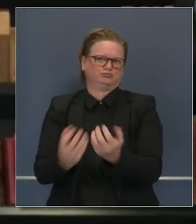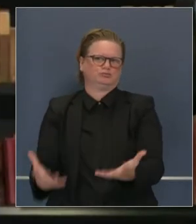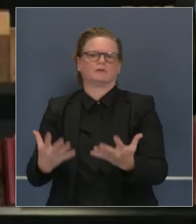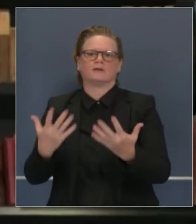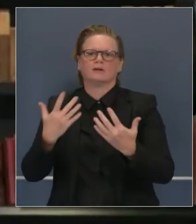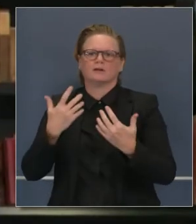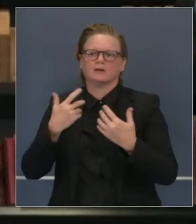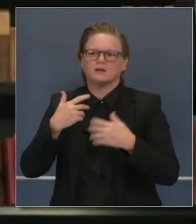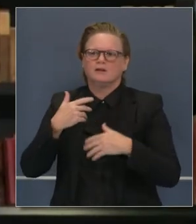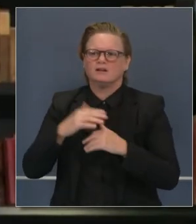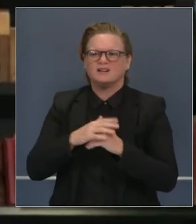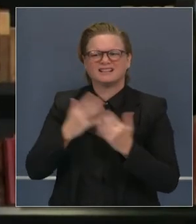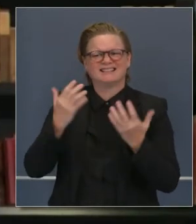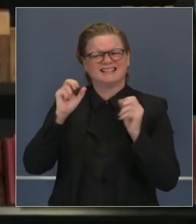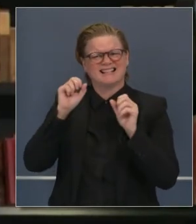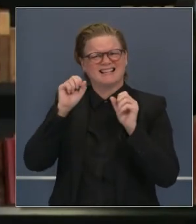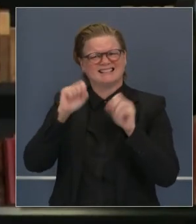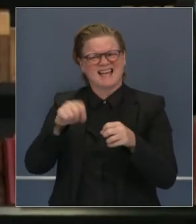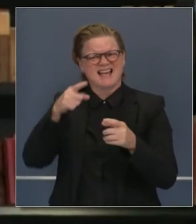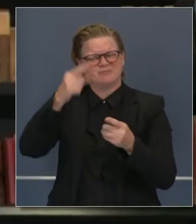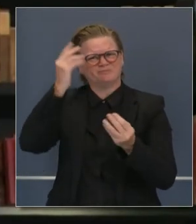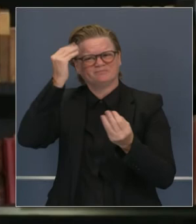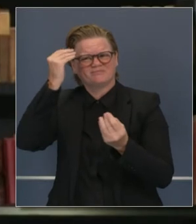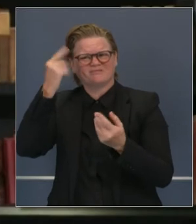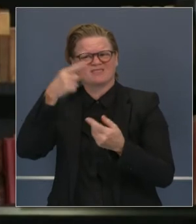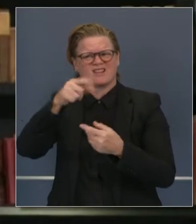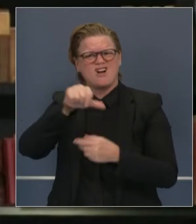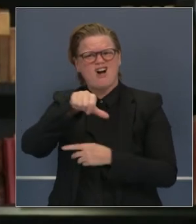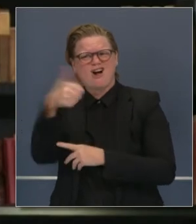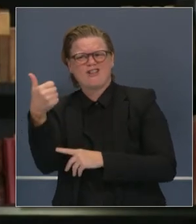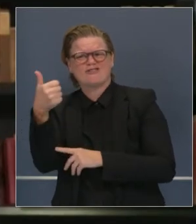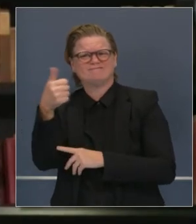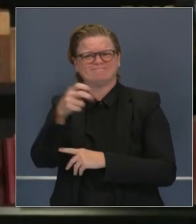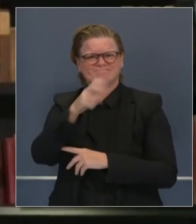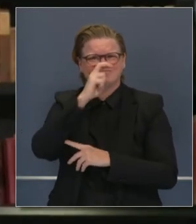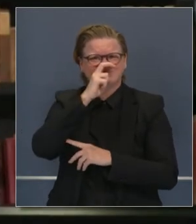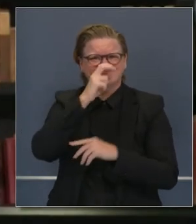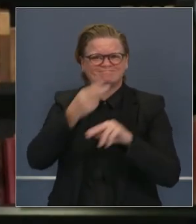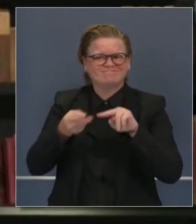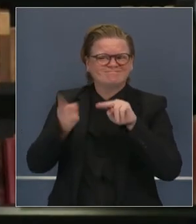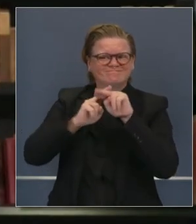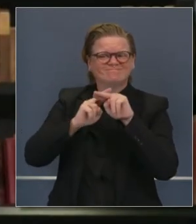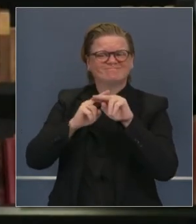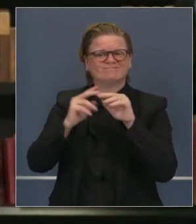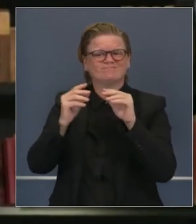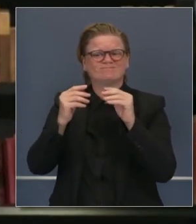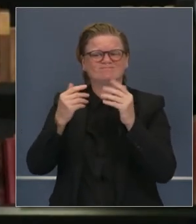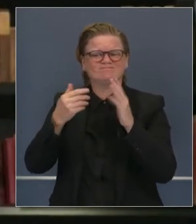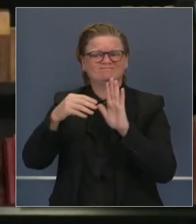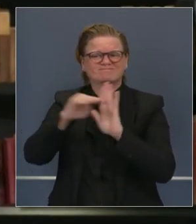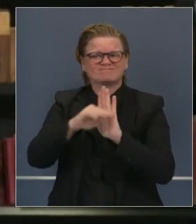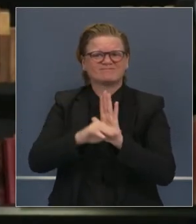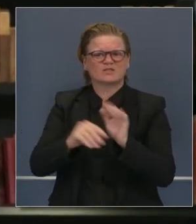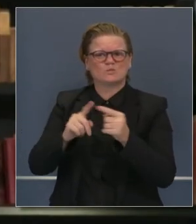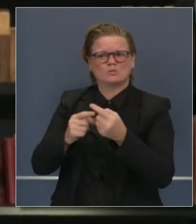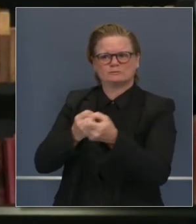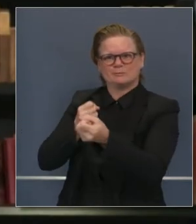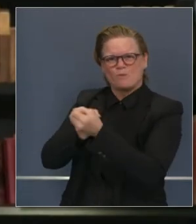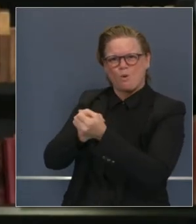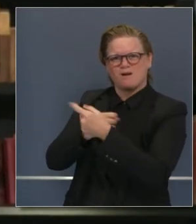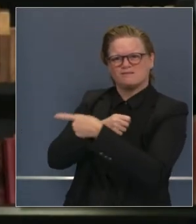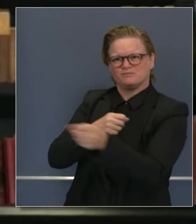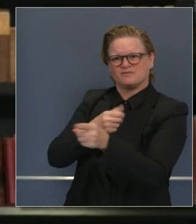ejecutiva, acciones suplementarias que está usted vislumbrando para nuestra fuerza